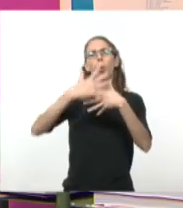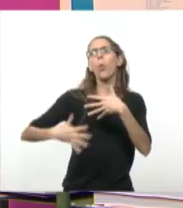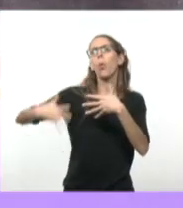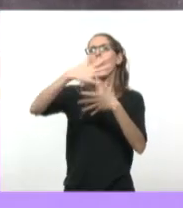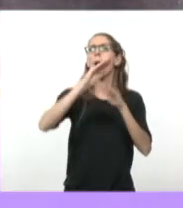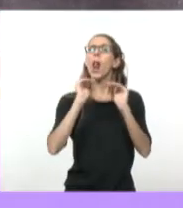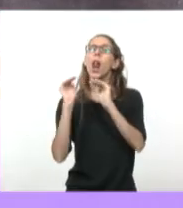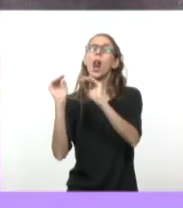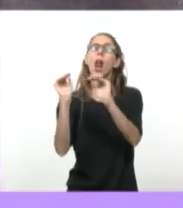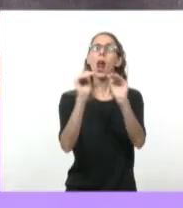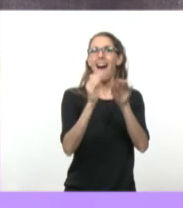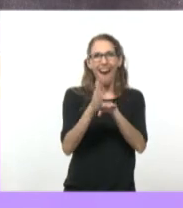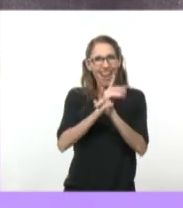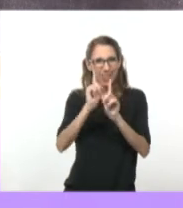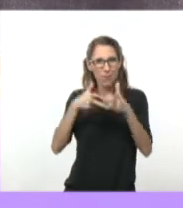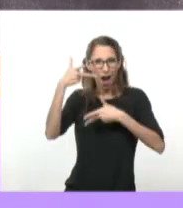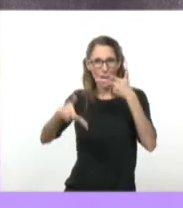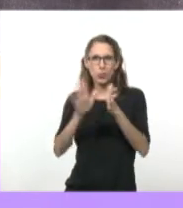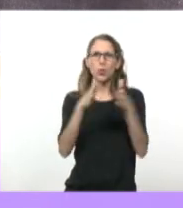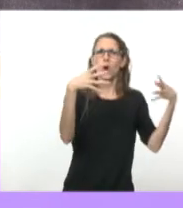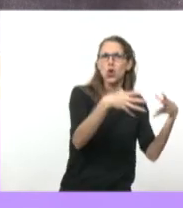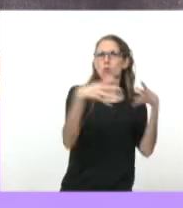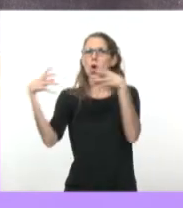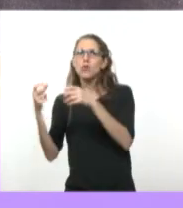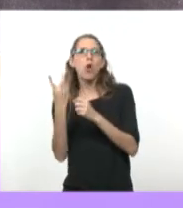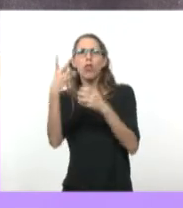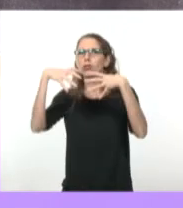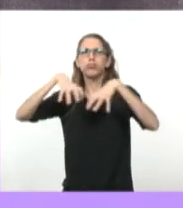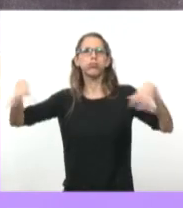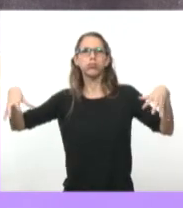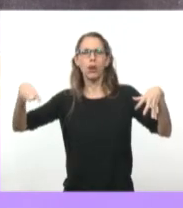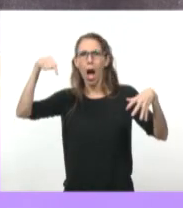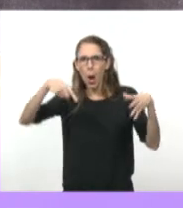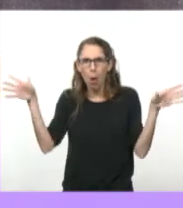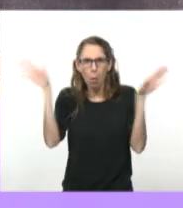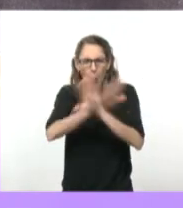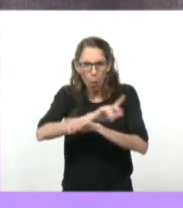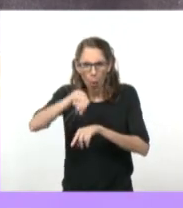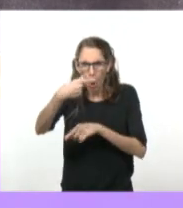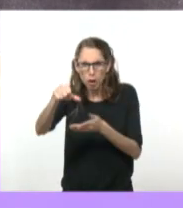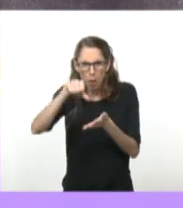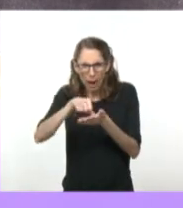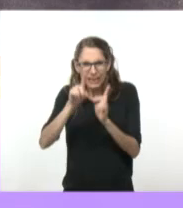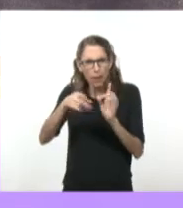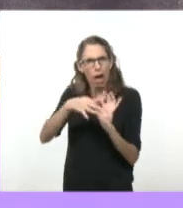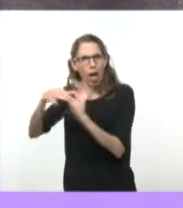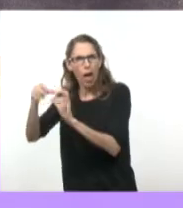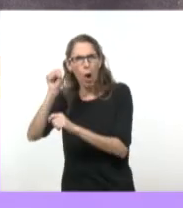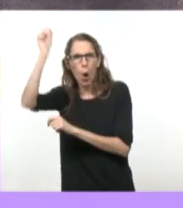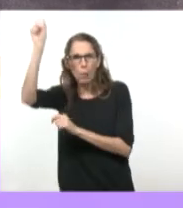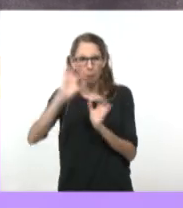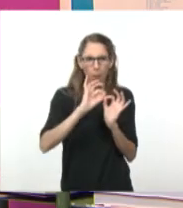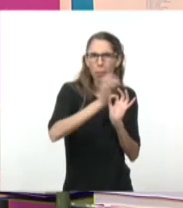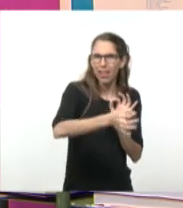se ve con la presencia de un país comunista en un lugar tan cercano a Estados